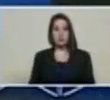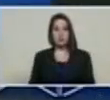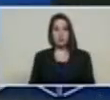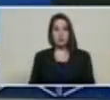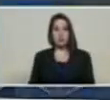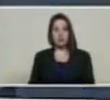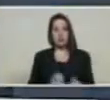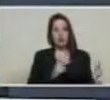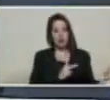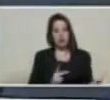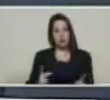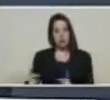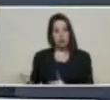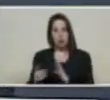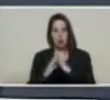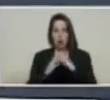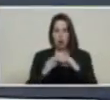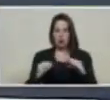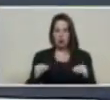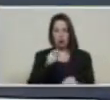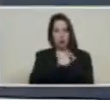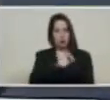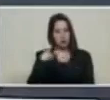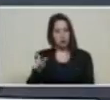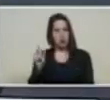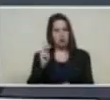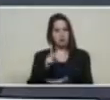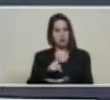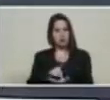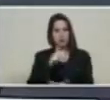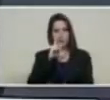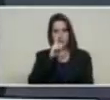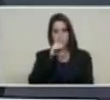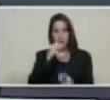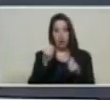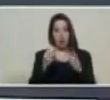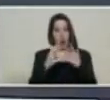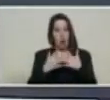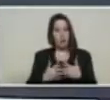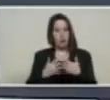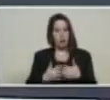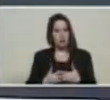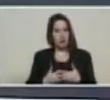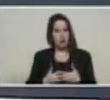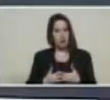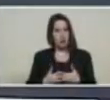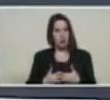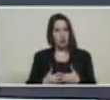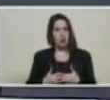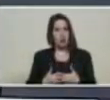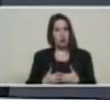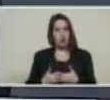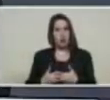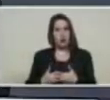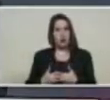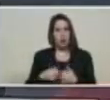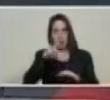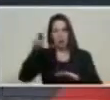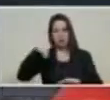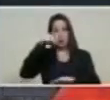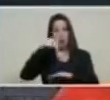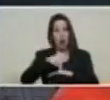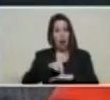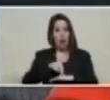Bienvenidos a los invitados, invitadas, empresarios nacionales, internacionales, la